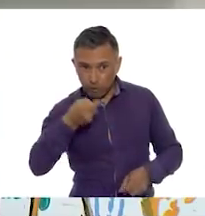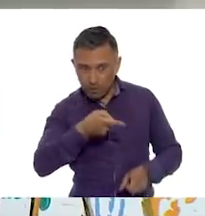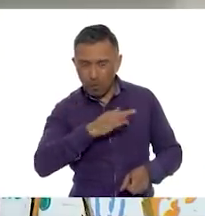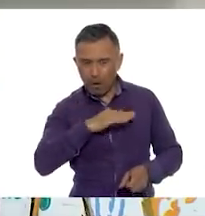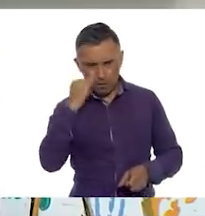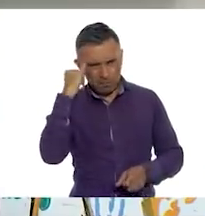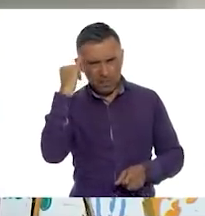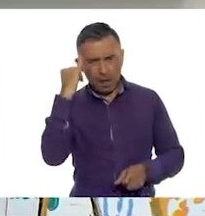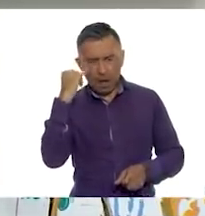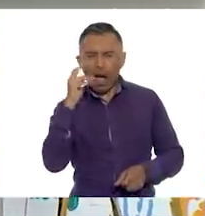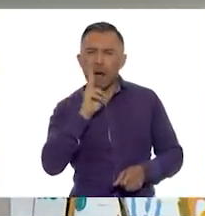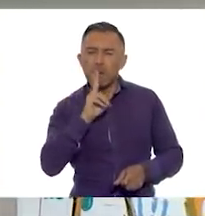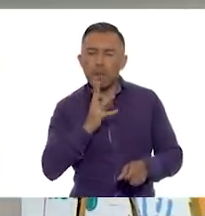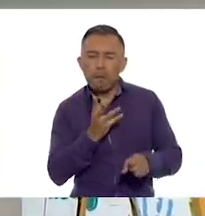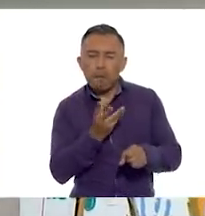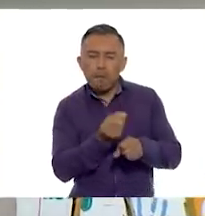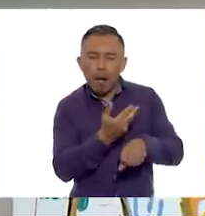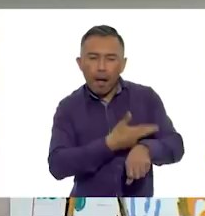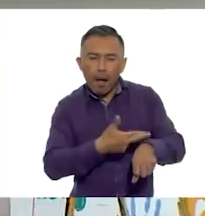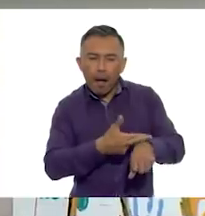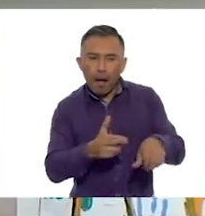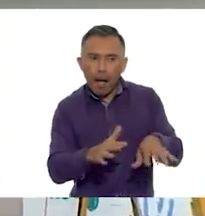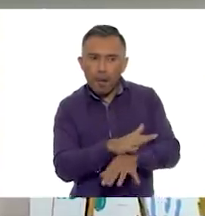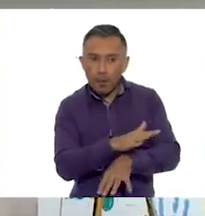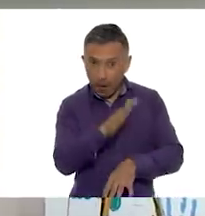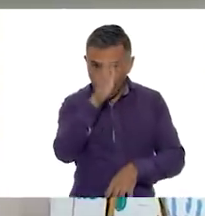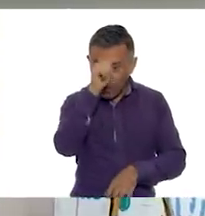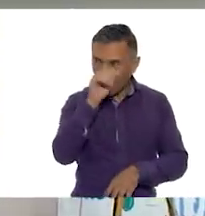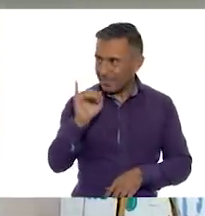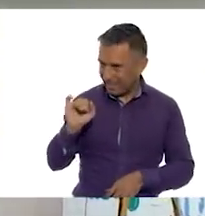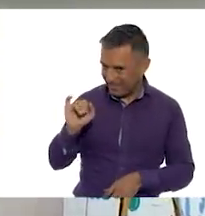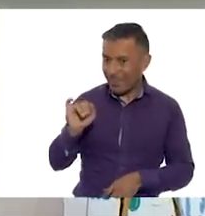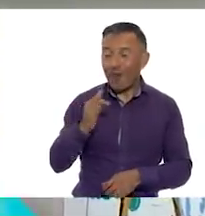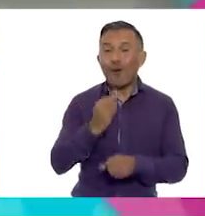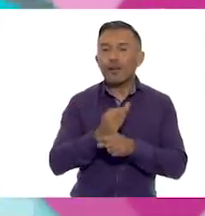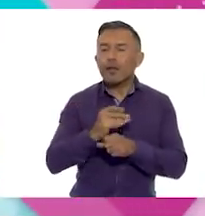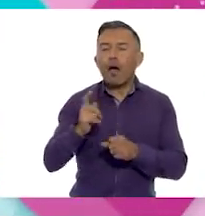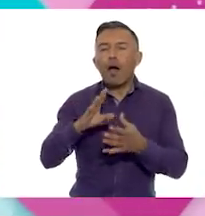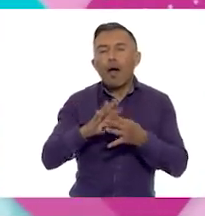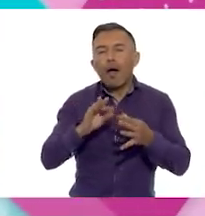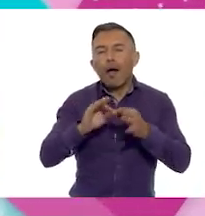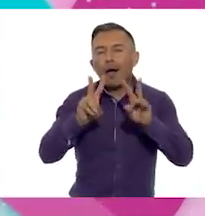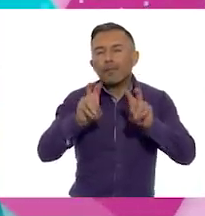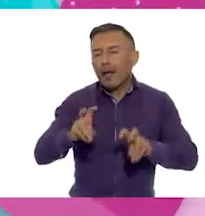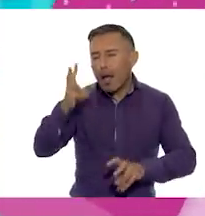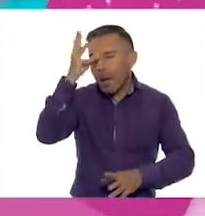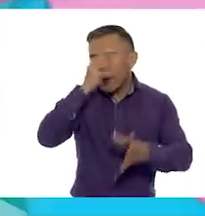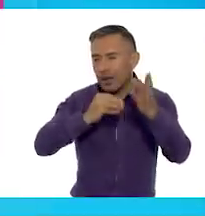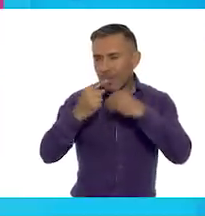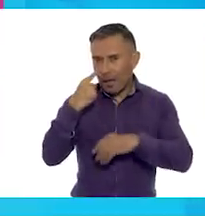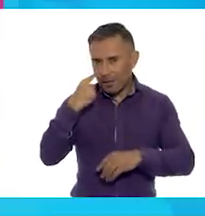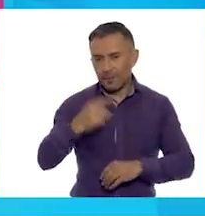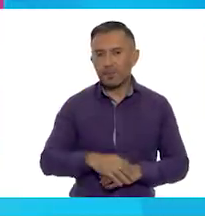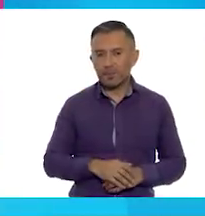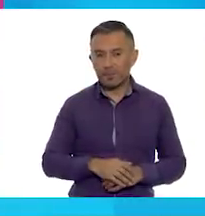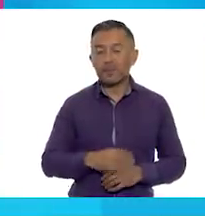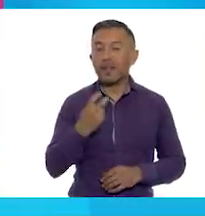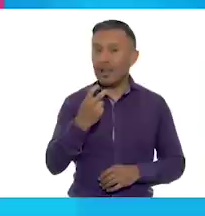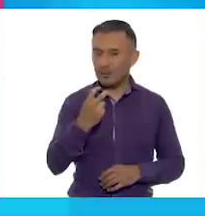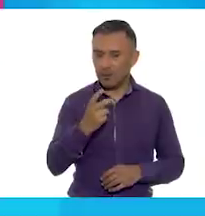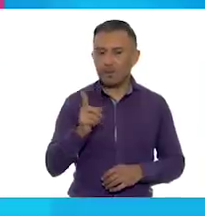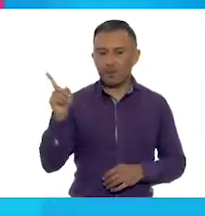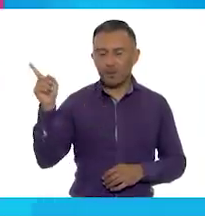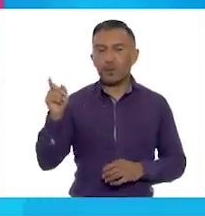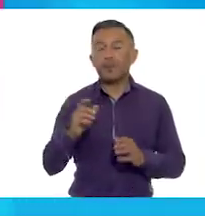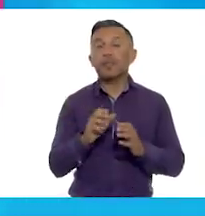Sí, vamos a ver, vamos a ver. Y vamos a poner a prueba todo lo que hemos aprendido hasta ahora. Por supuesto. Para ello, vamos a